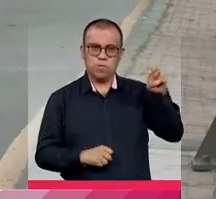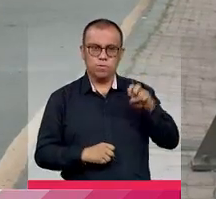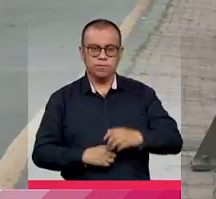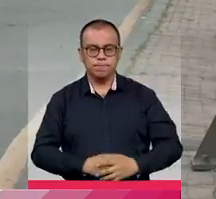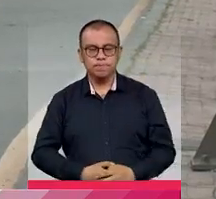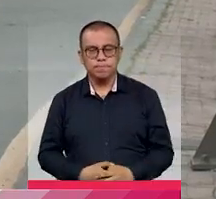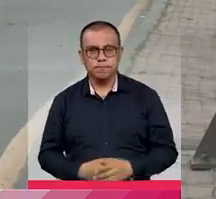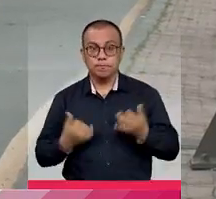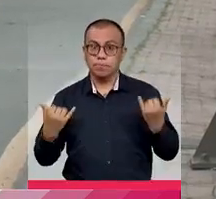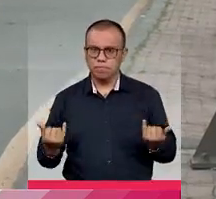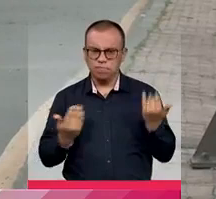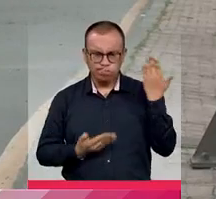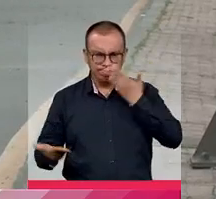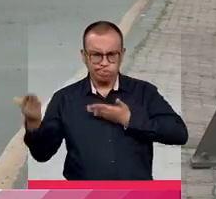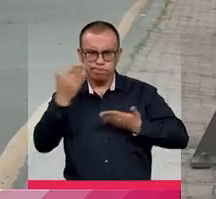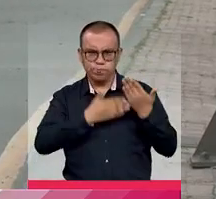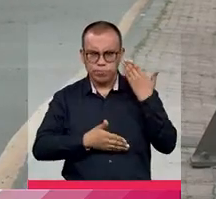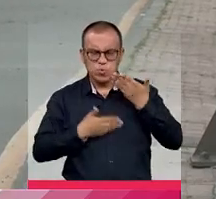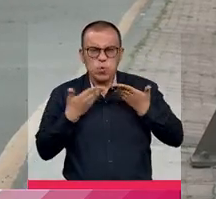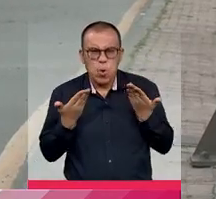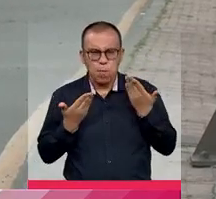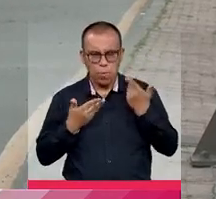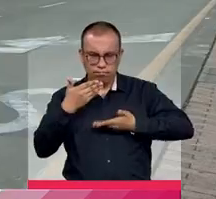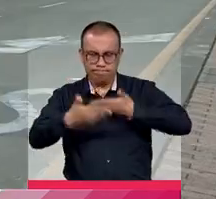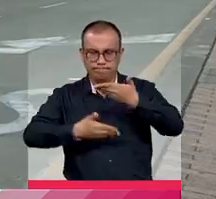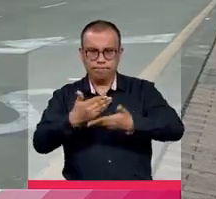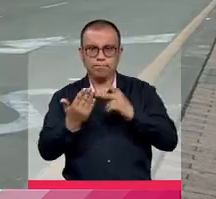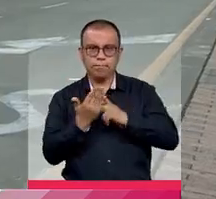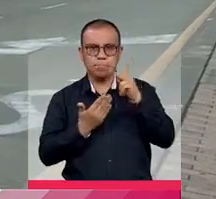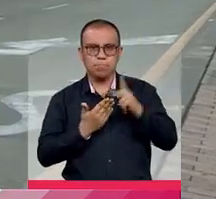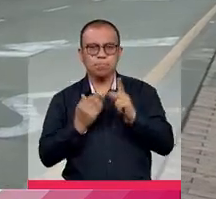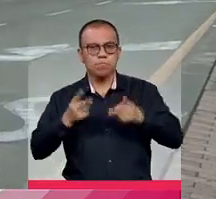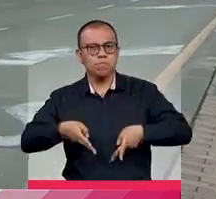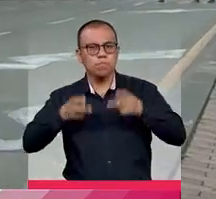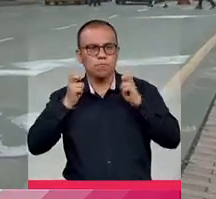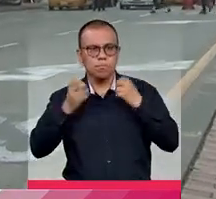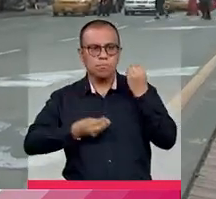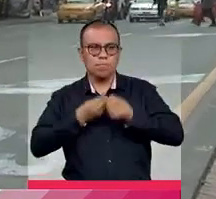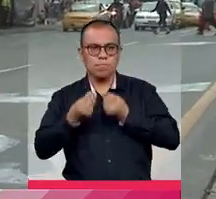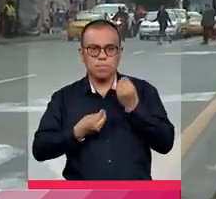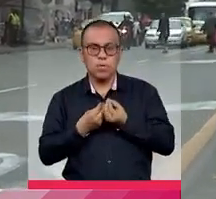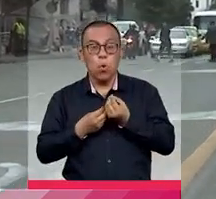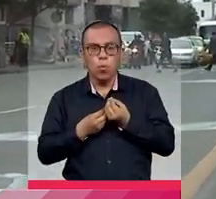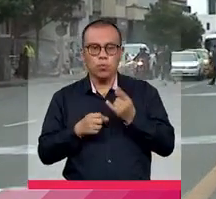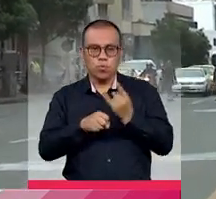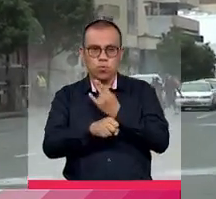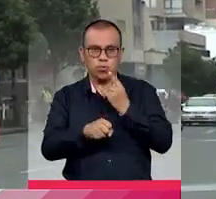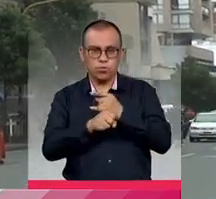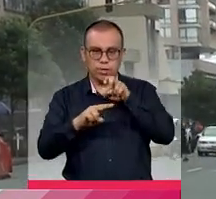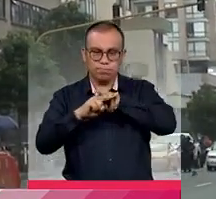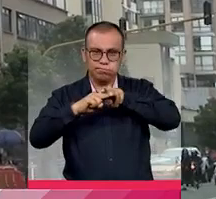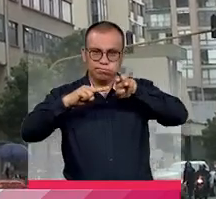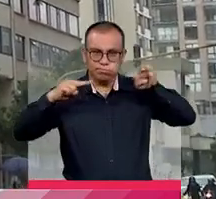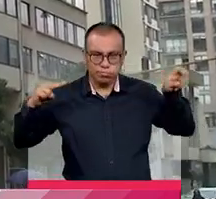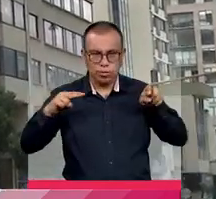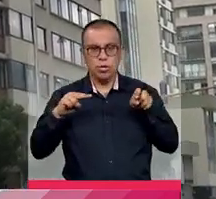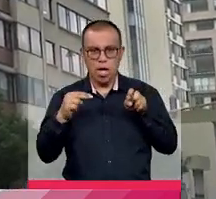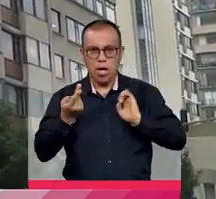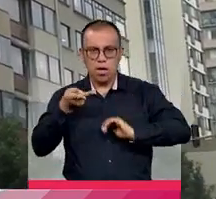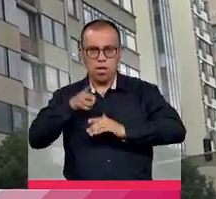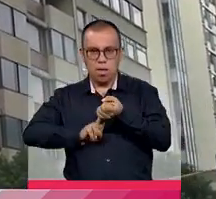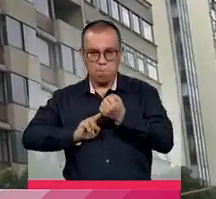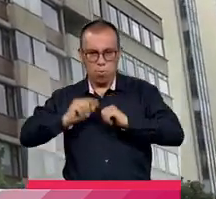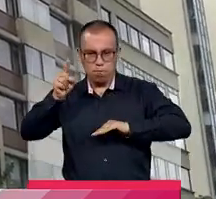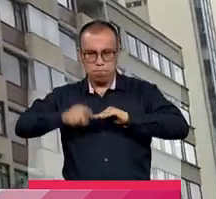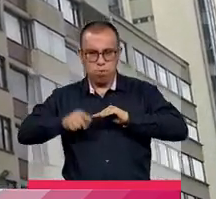distrito evalúa ahora cómo se adelantará el proceso para el nuevo proyecto que podría incluir un tranvía, buses híbridos y otros mecanismos